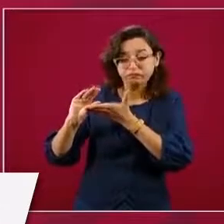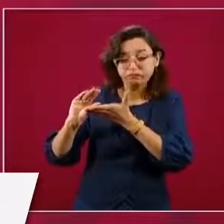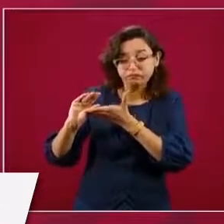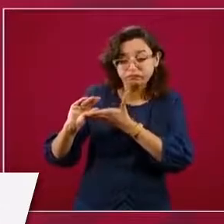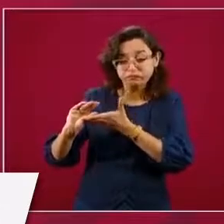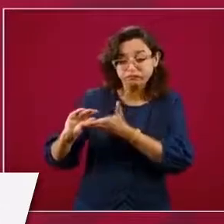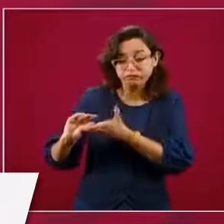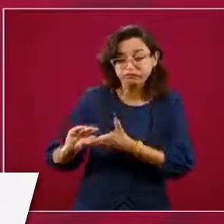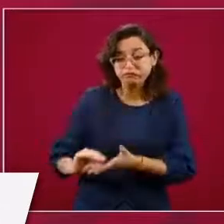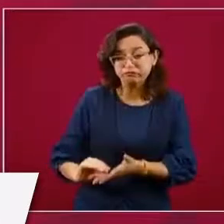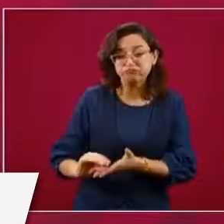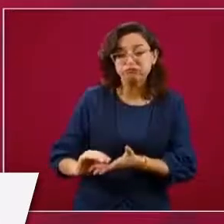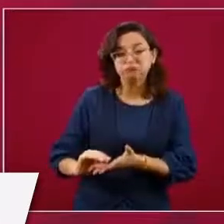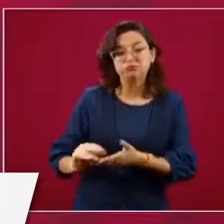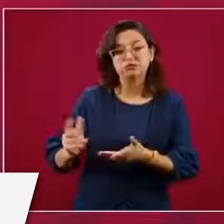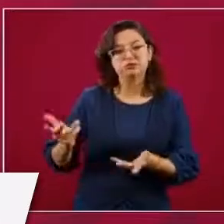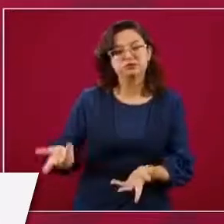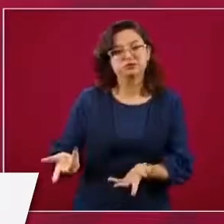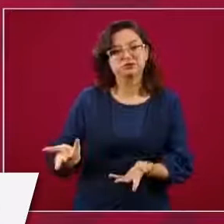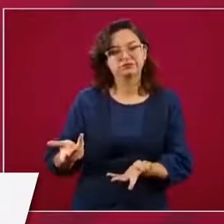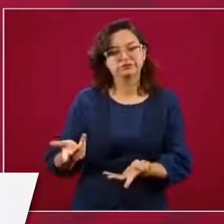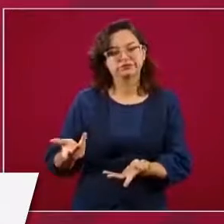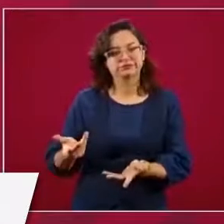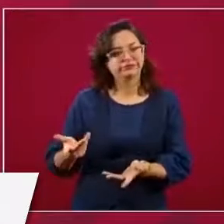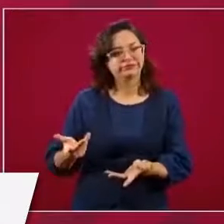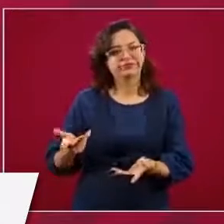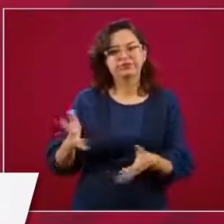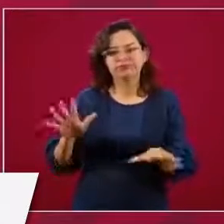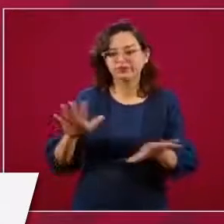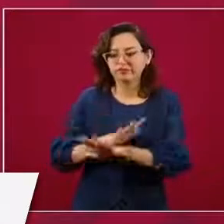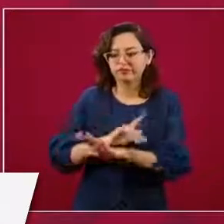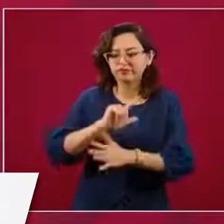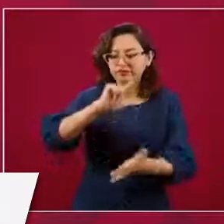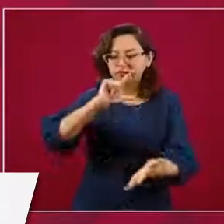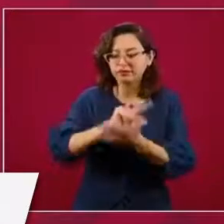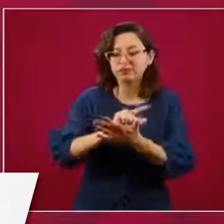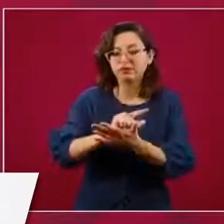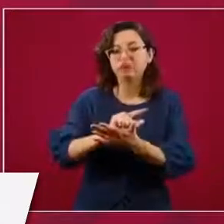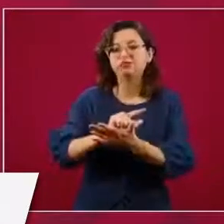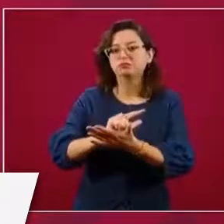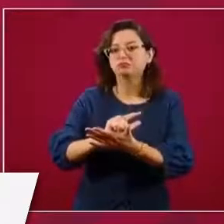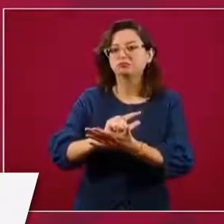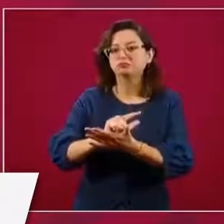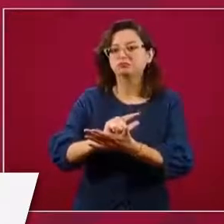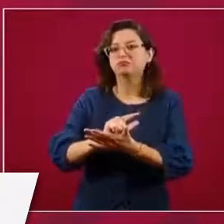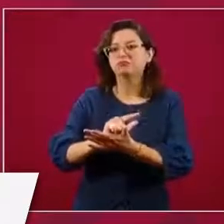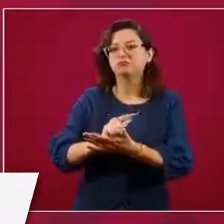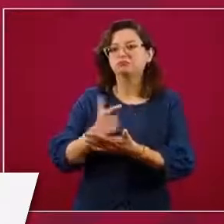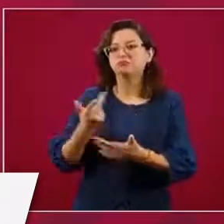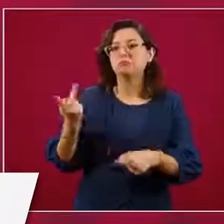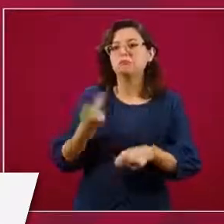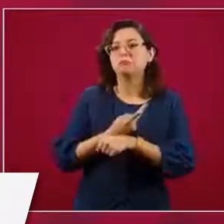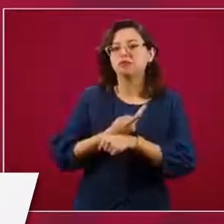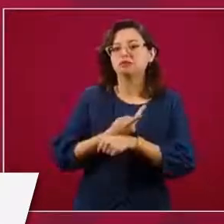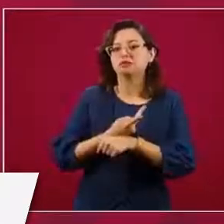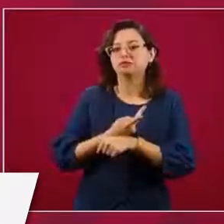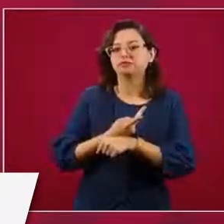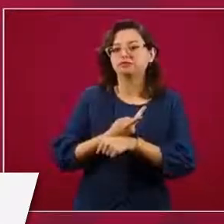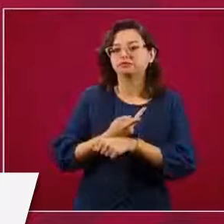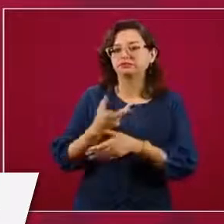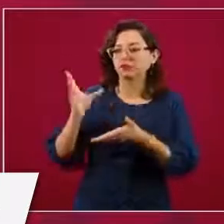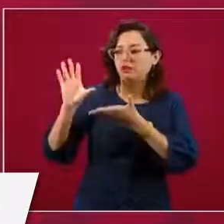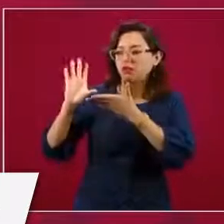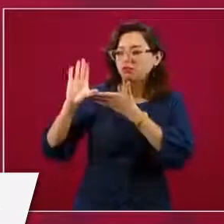hace algunos años, el cambio a la ley, lo que dio origen a las afores.